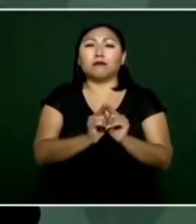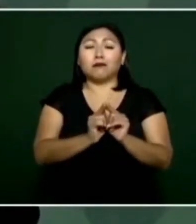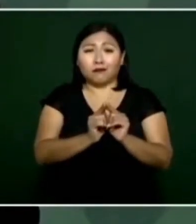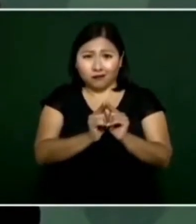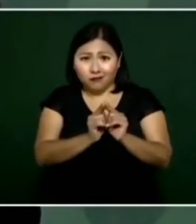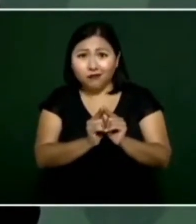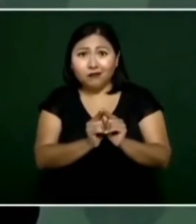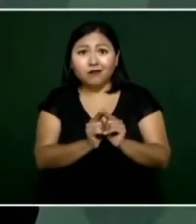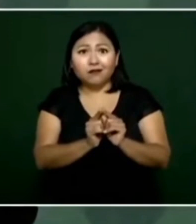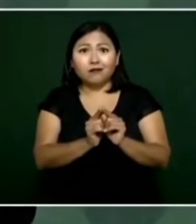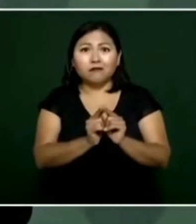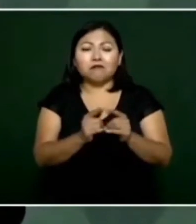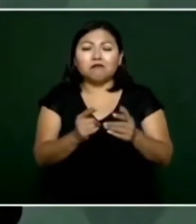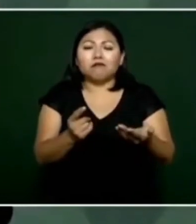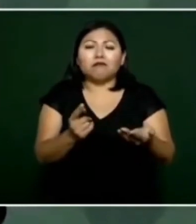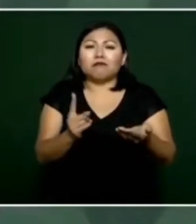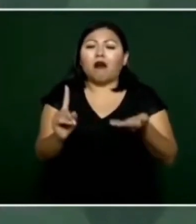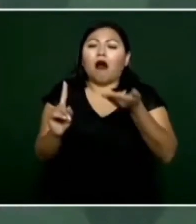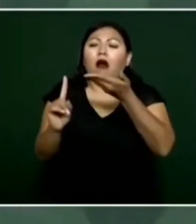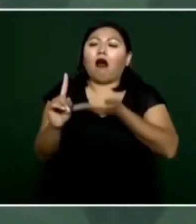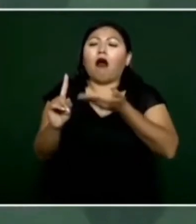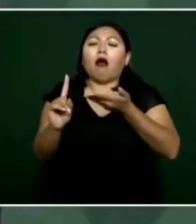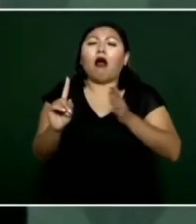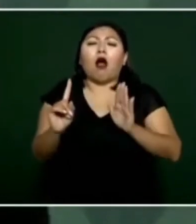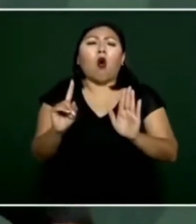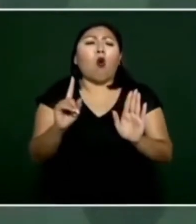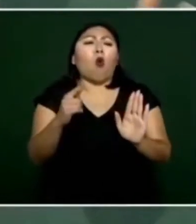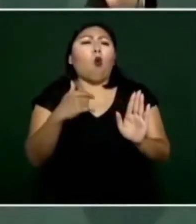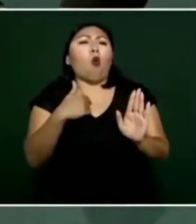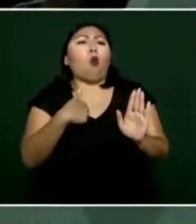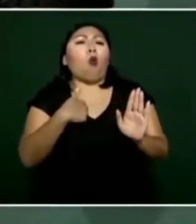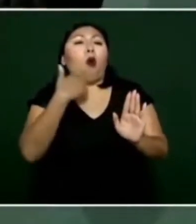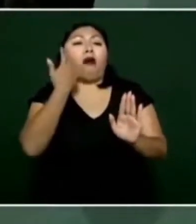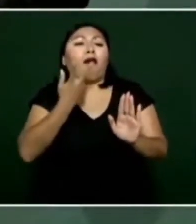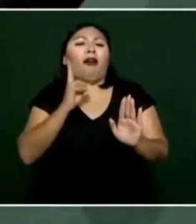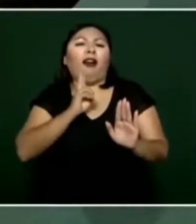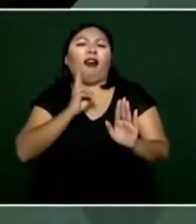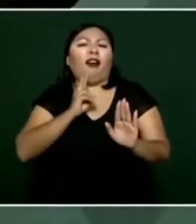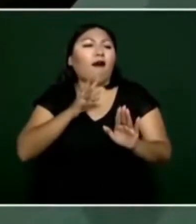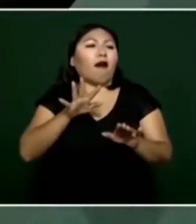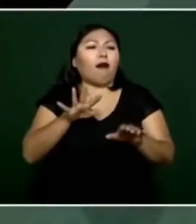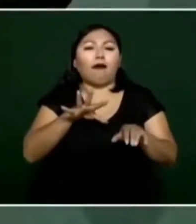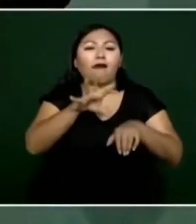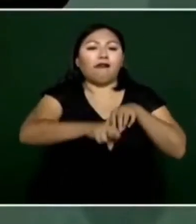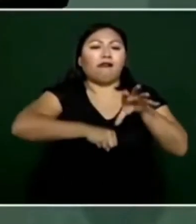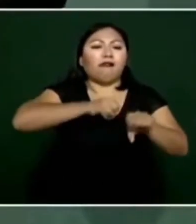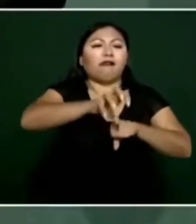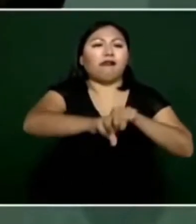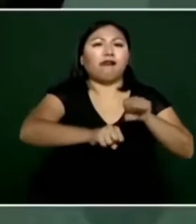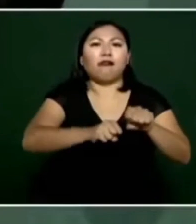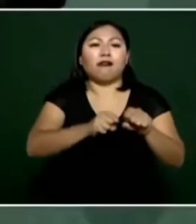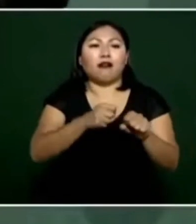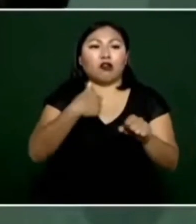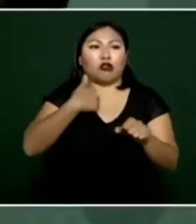que nada más está buscando cómo se encarama en el cargo,